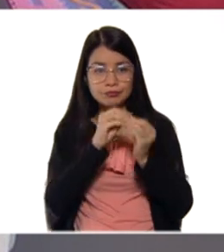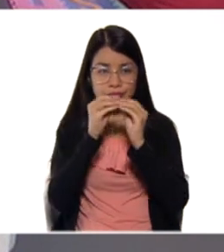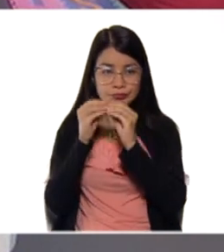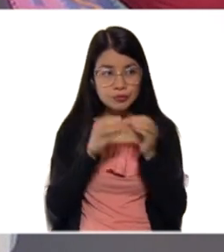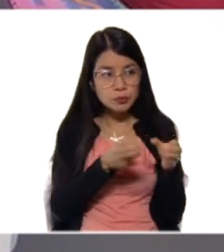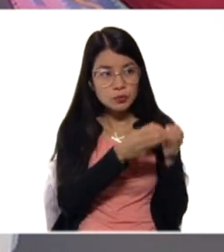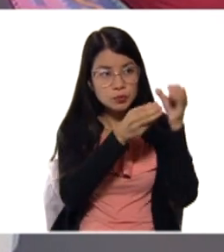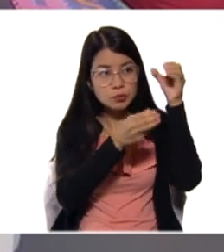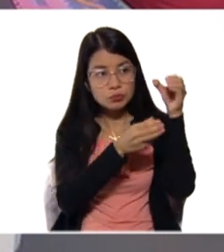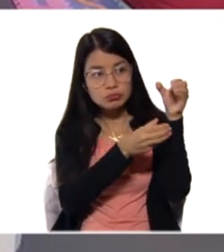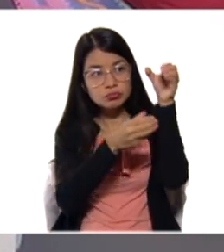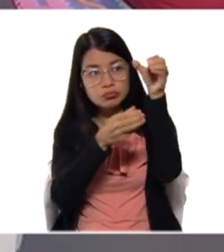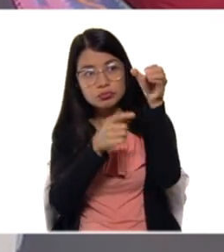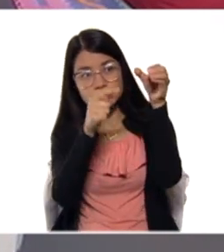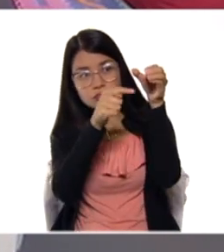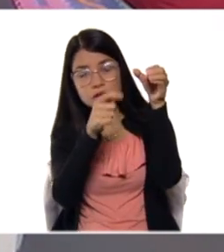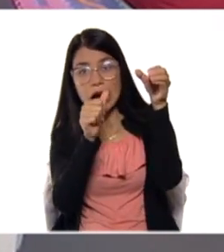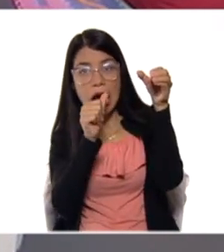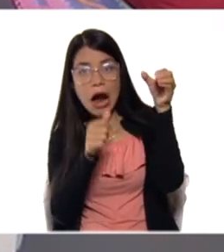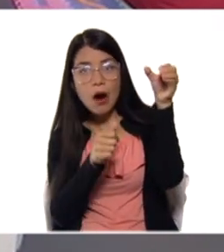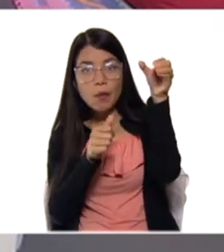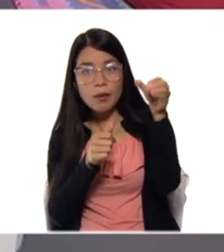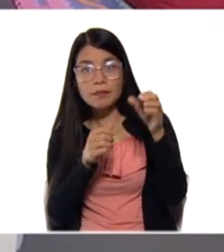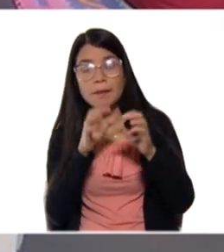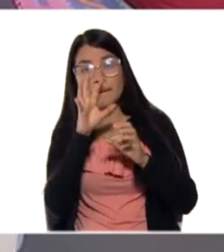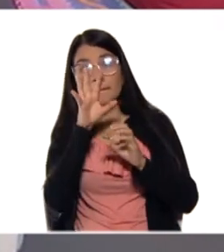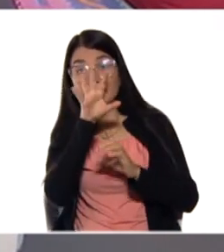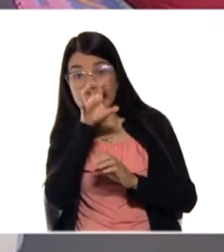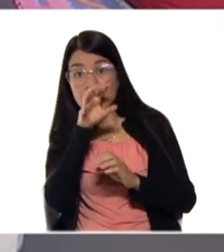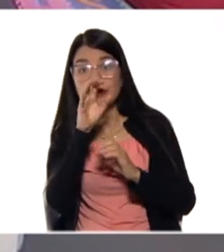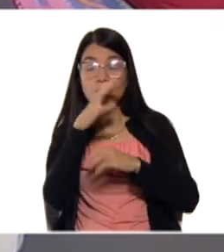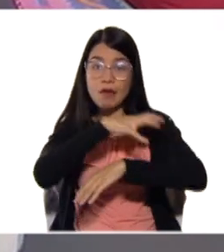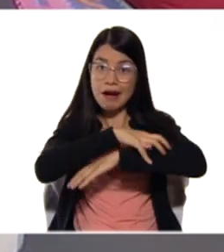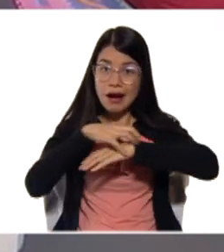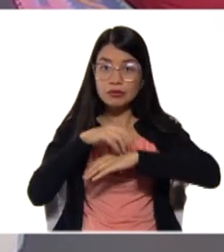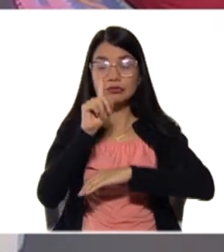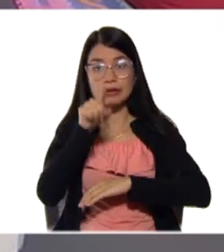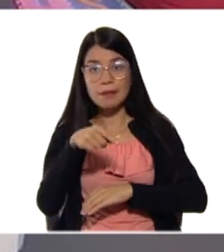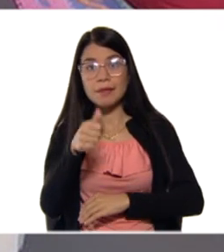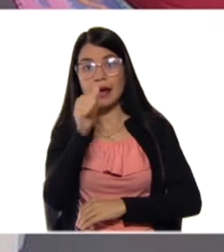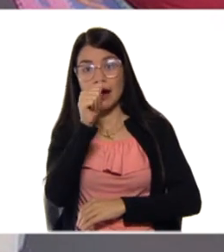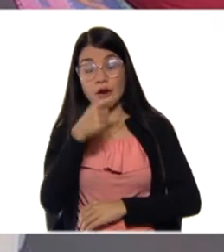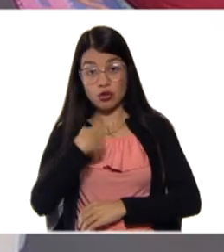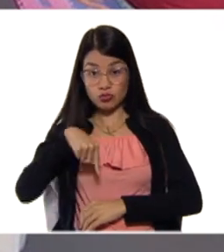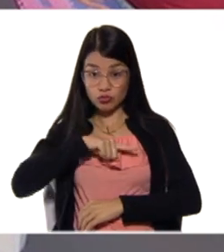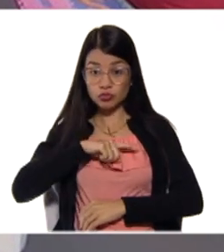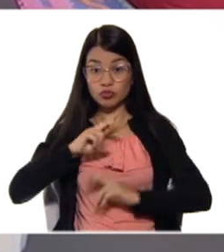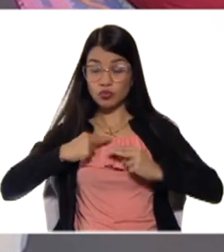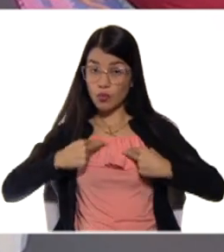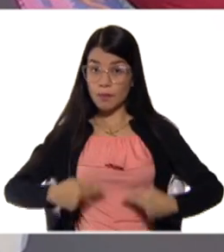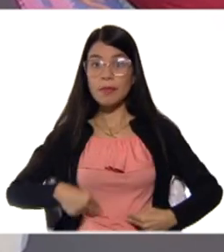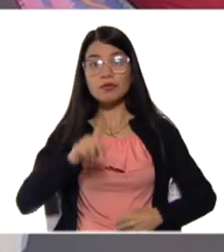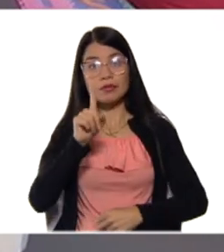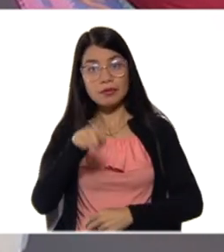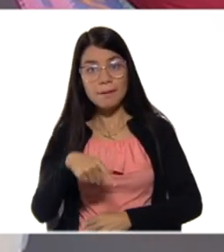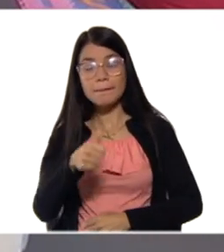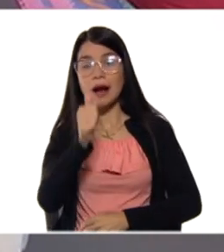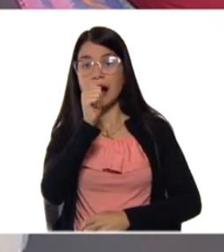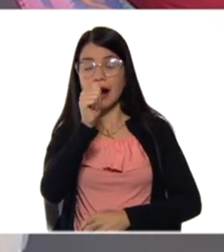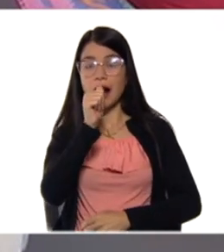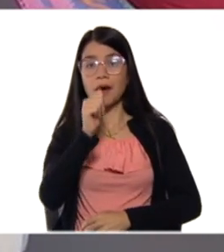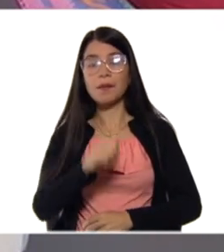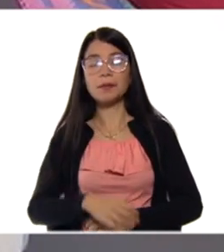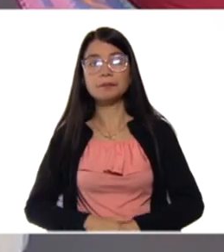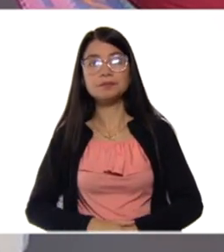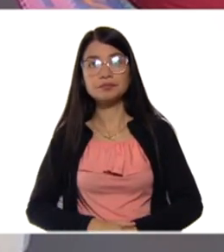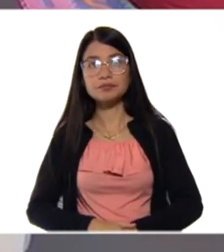todas las mascotas deben consumir agua. Y nosotros, no lo olviden, debemos consumir agua. Además, en pro de la